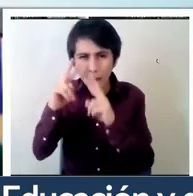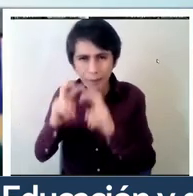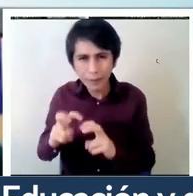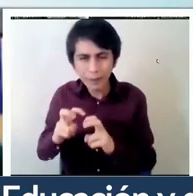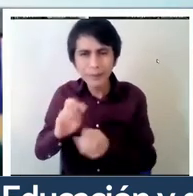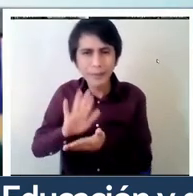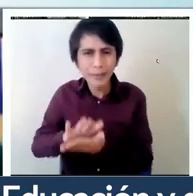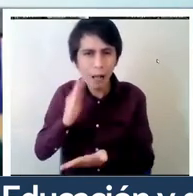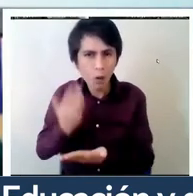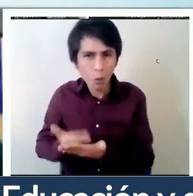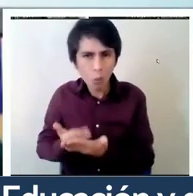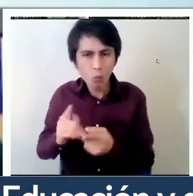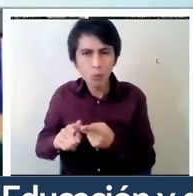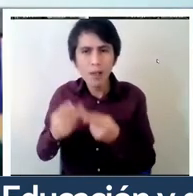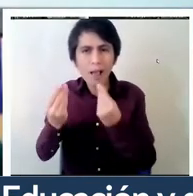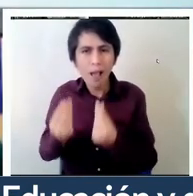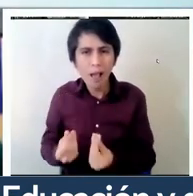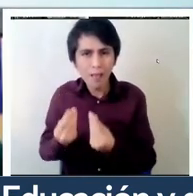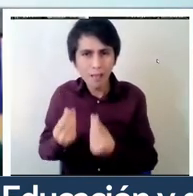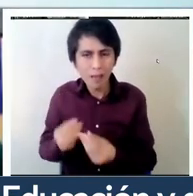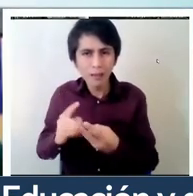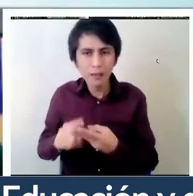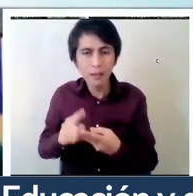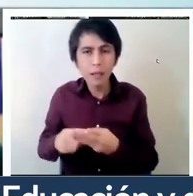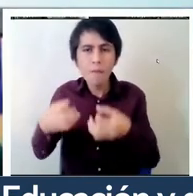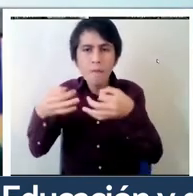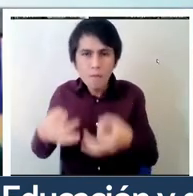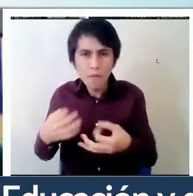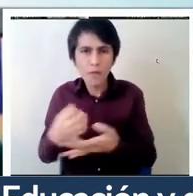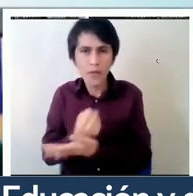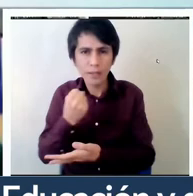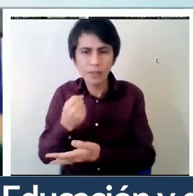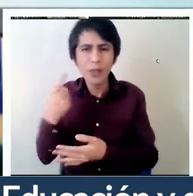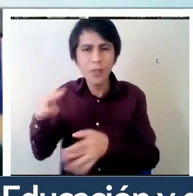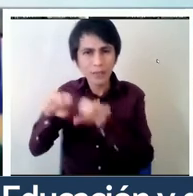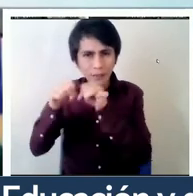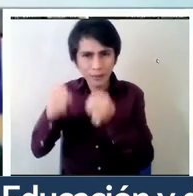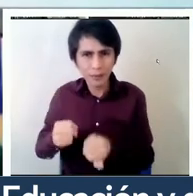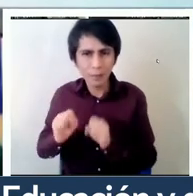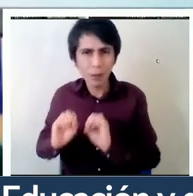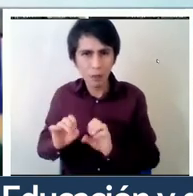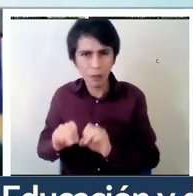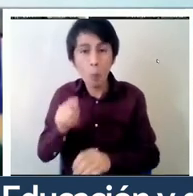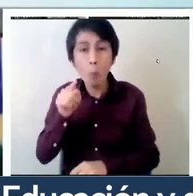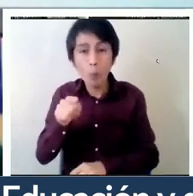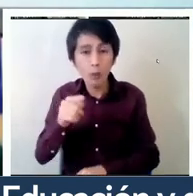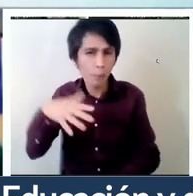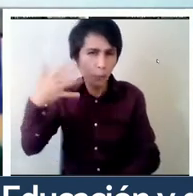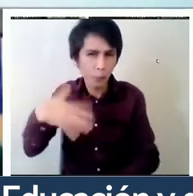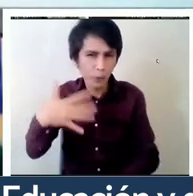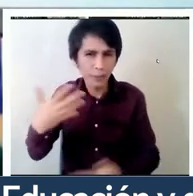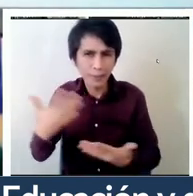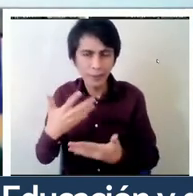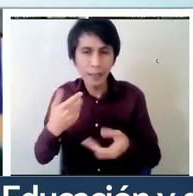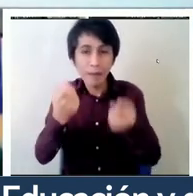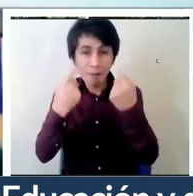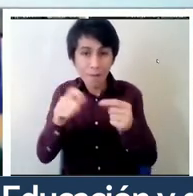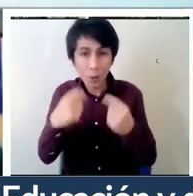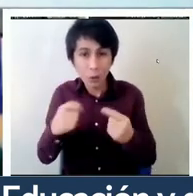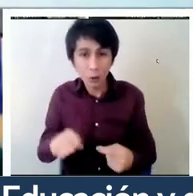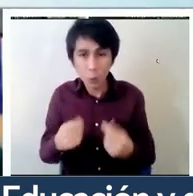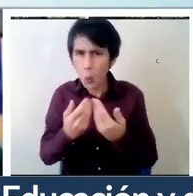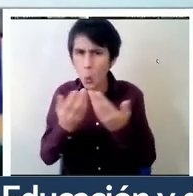efectividad de un determinado sistema educativo. Por lo que es vital que cualquier evaluación considere esta información